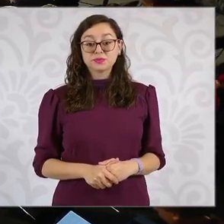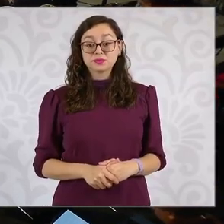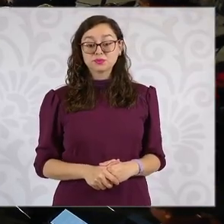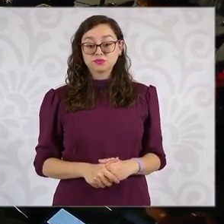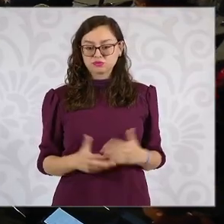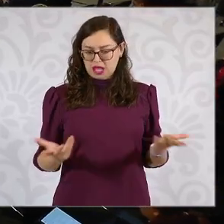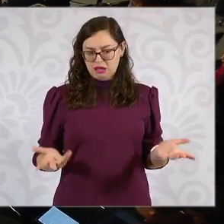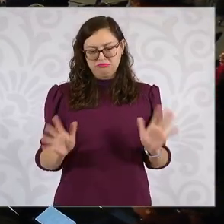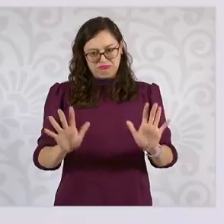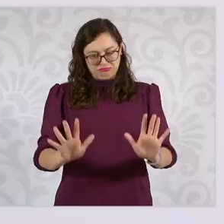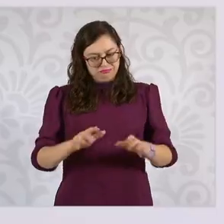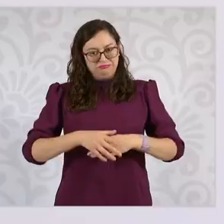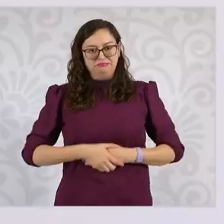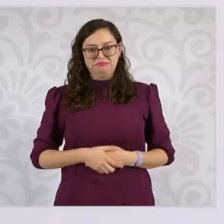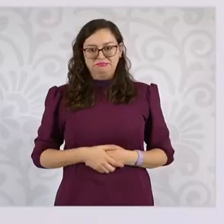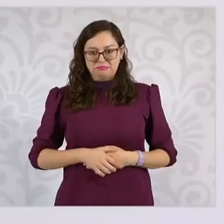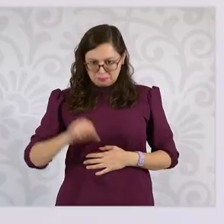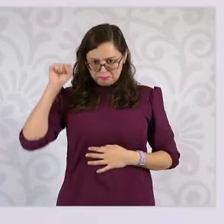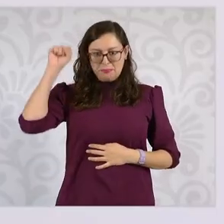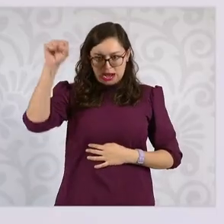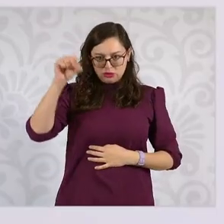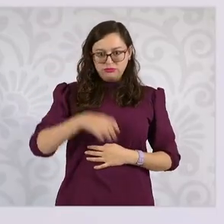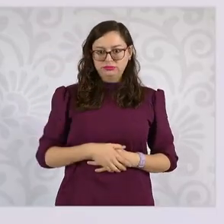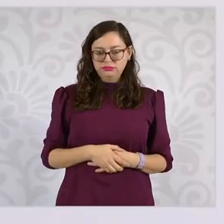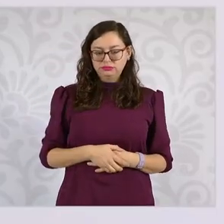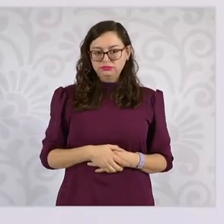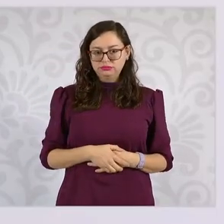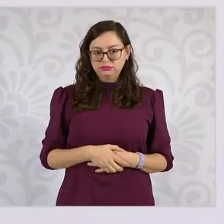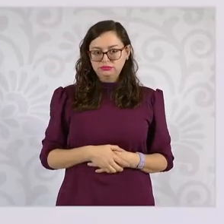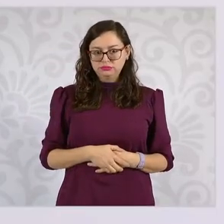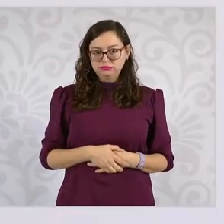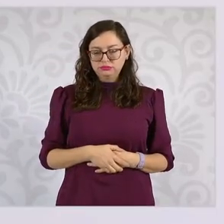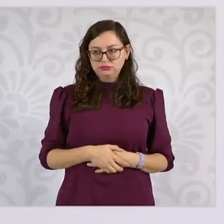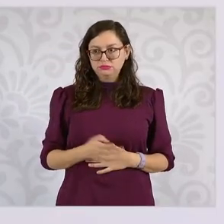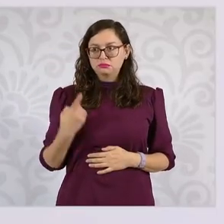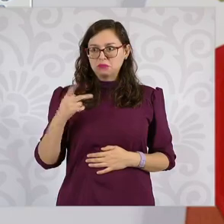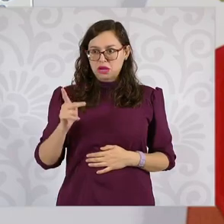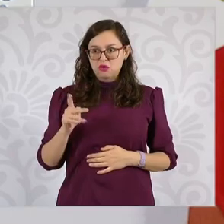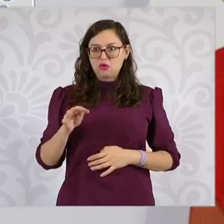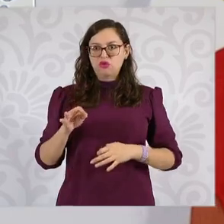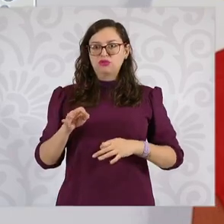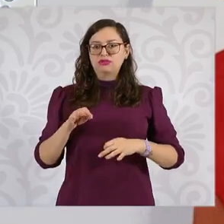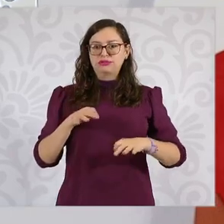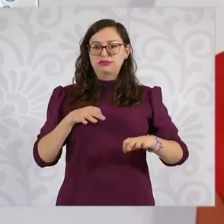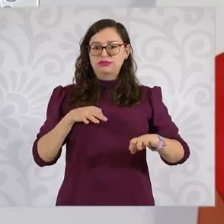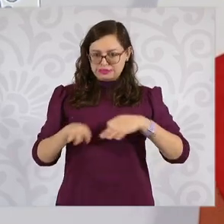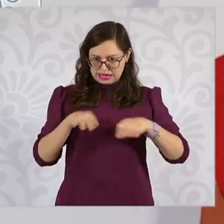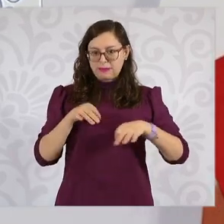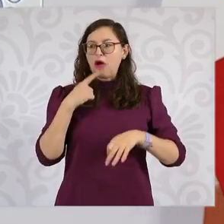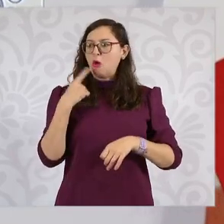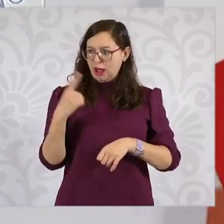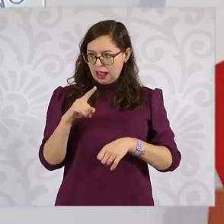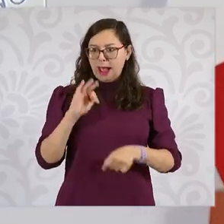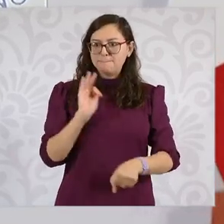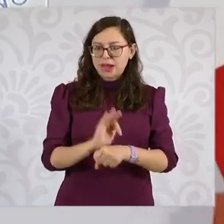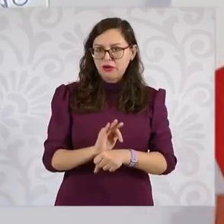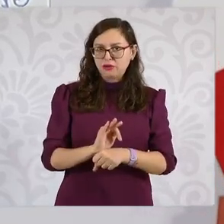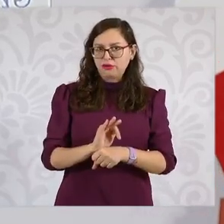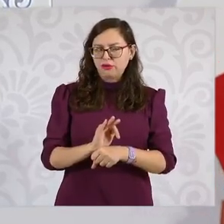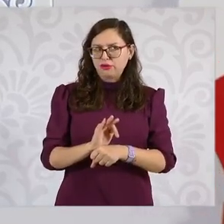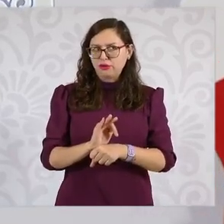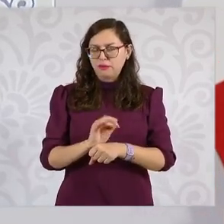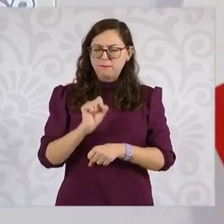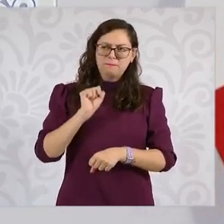están en paro. De todas maneras, reciben este amparo en particular. Bueno, si están en paro o no están en paro.